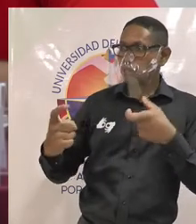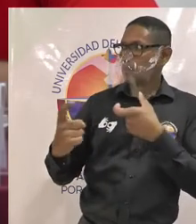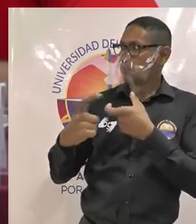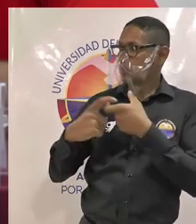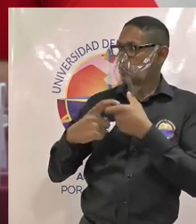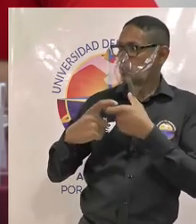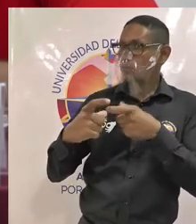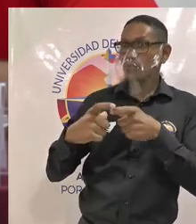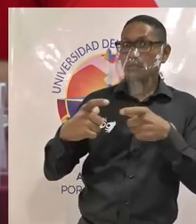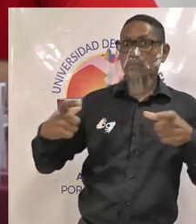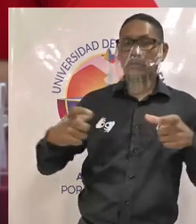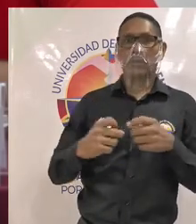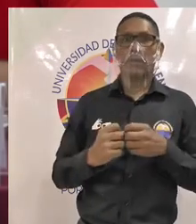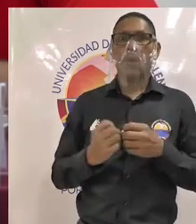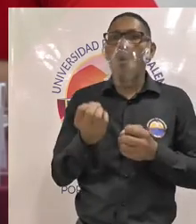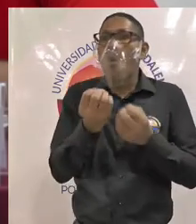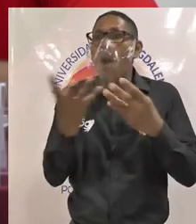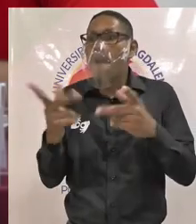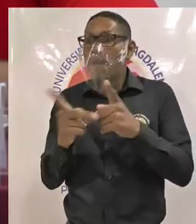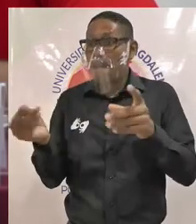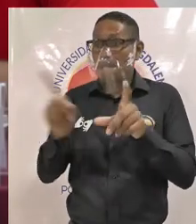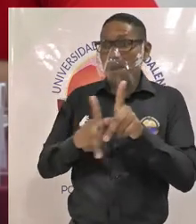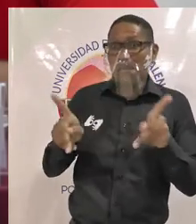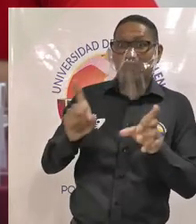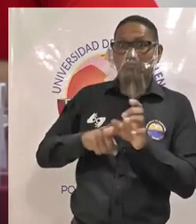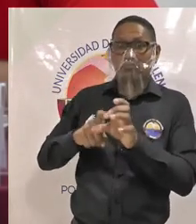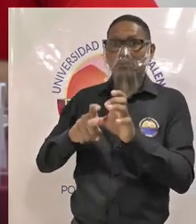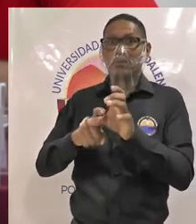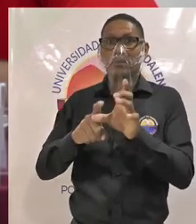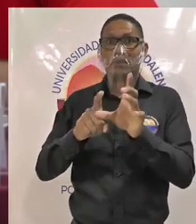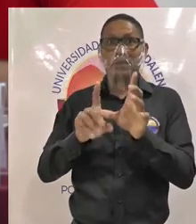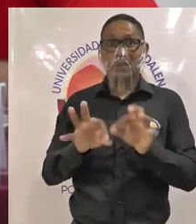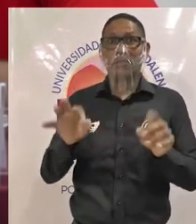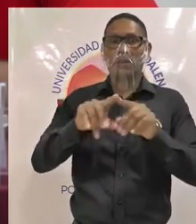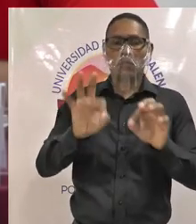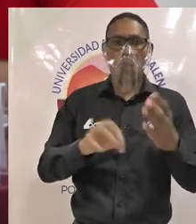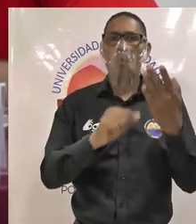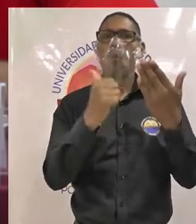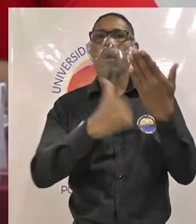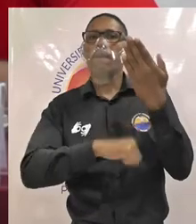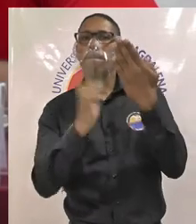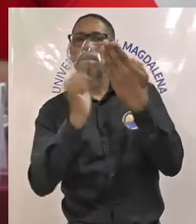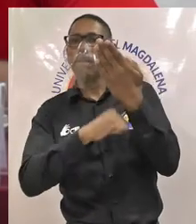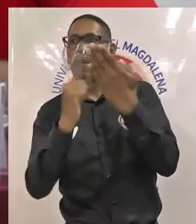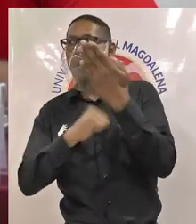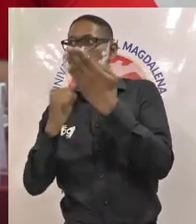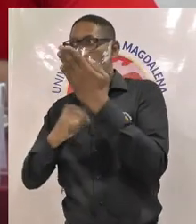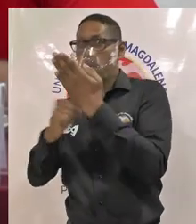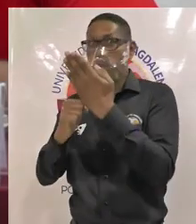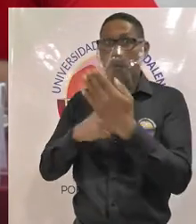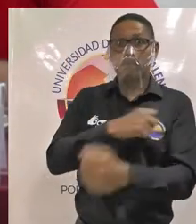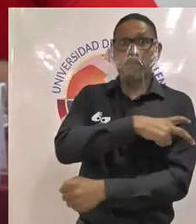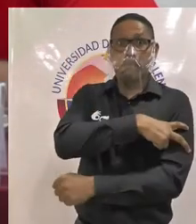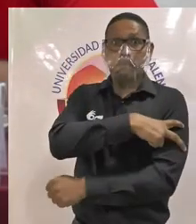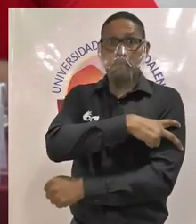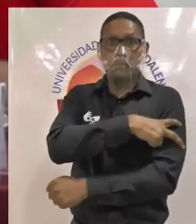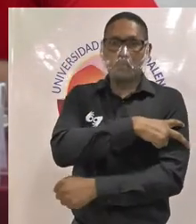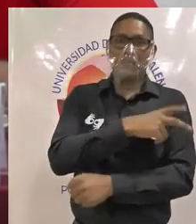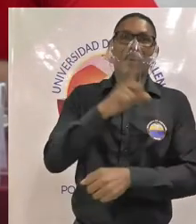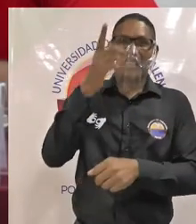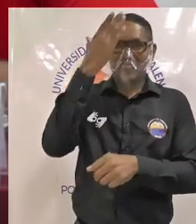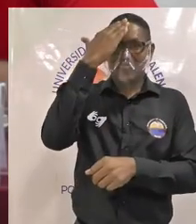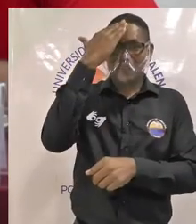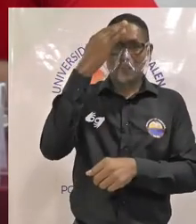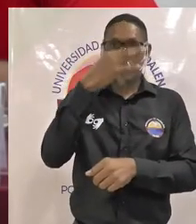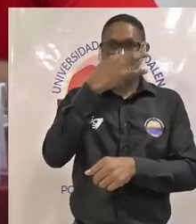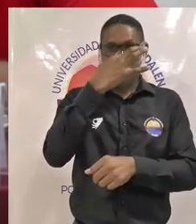solamente la cantidad de monitores sino la cantidad de asignaturas que se ofertan porque sabemos que hay asignaturas